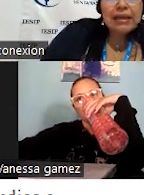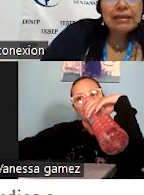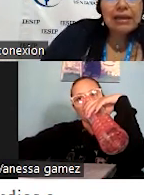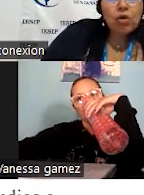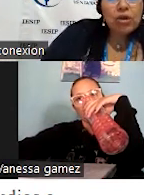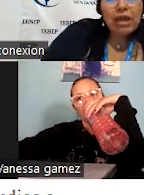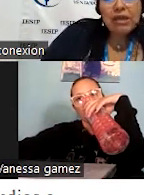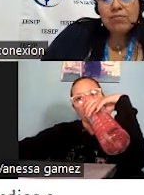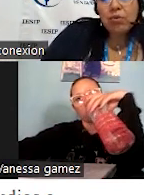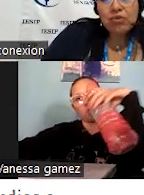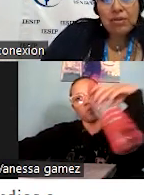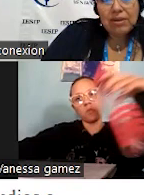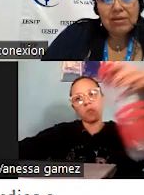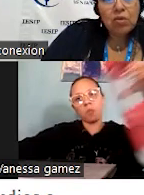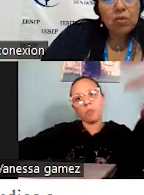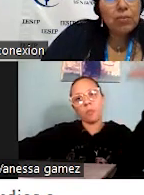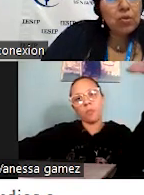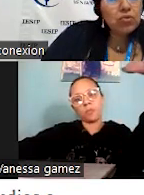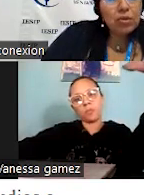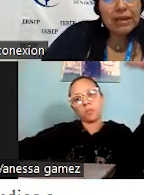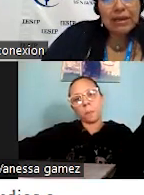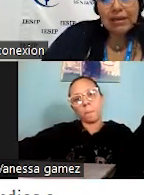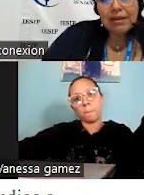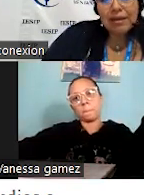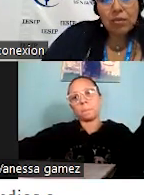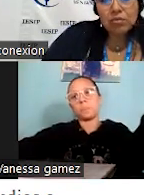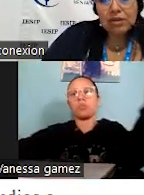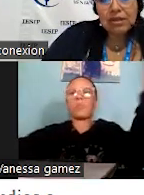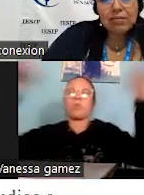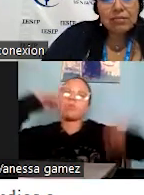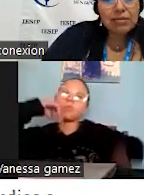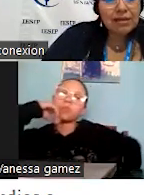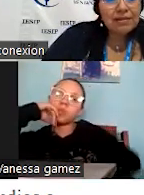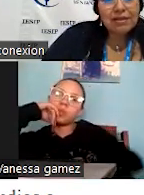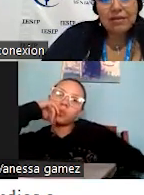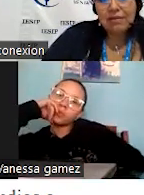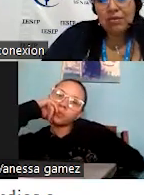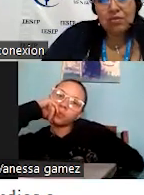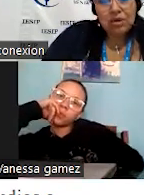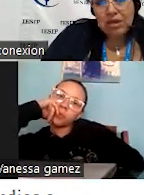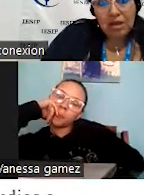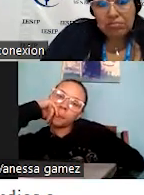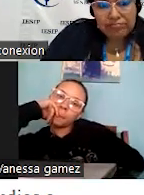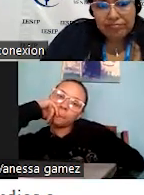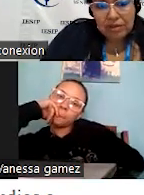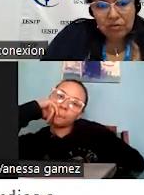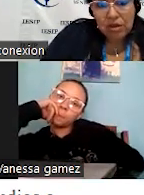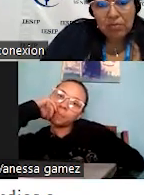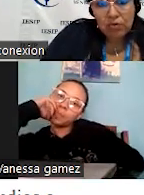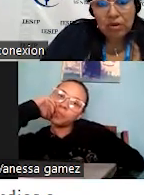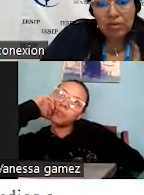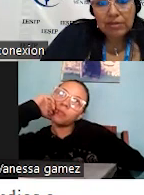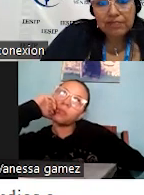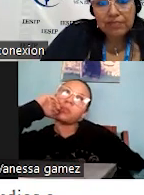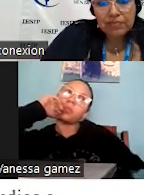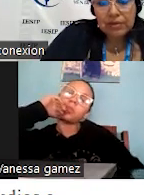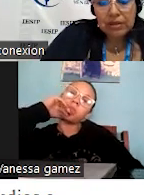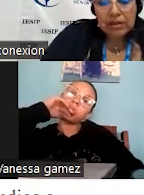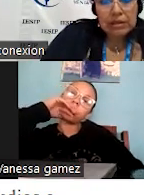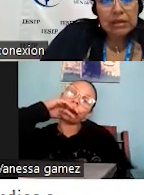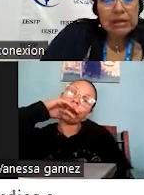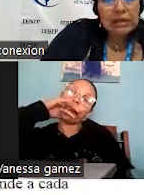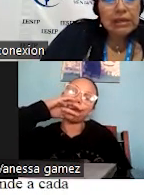Y es imposible con un producto de mala calidad obtener excelente servicio de calidad. Eso es imposible.